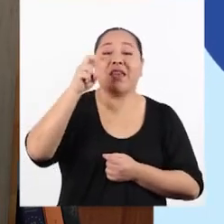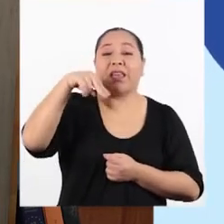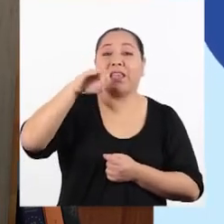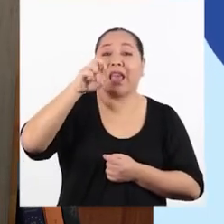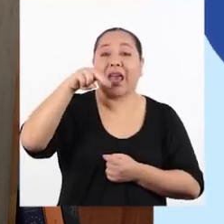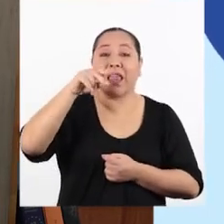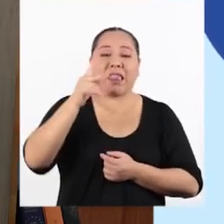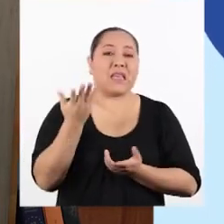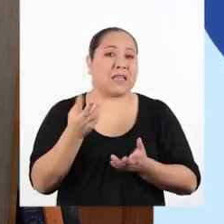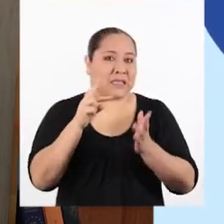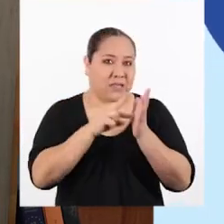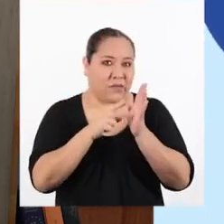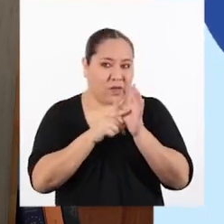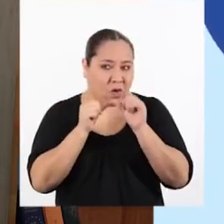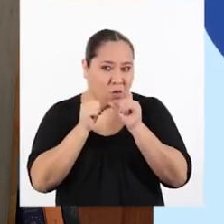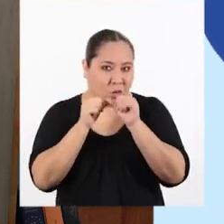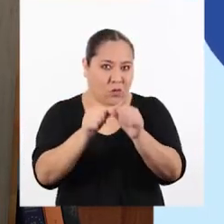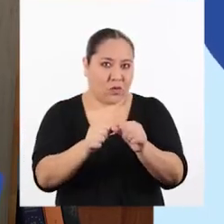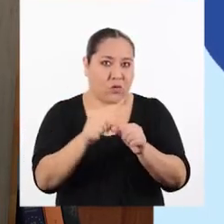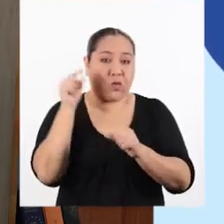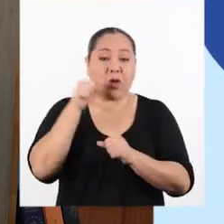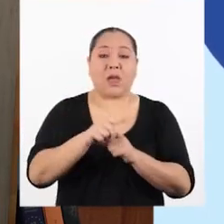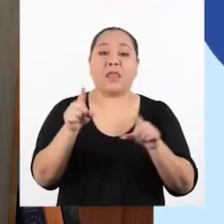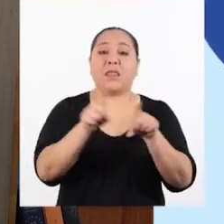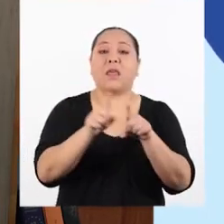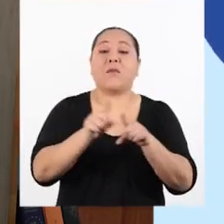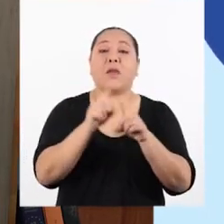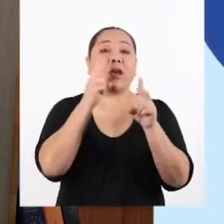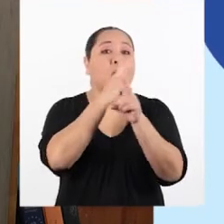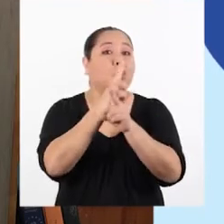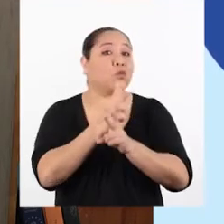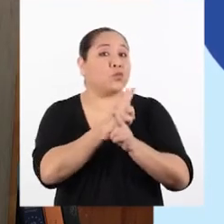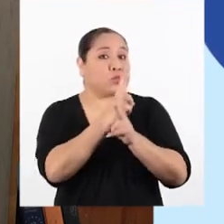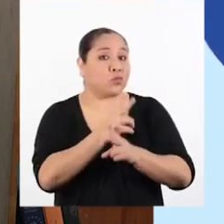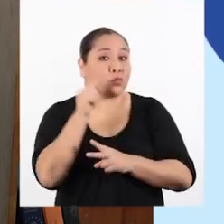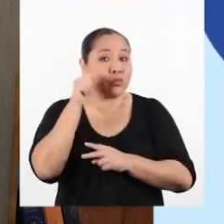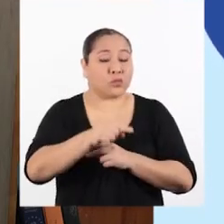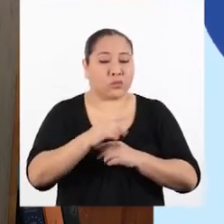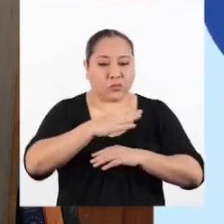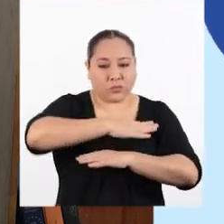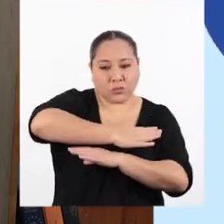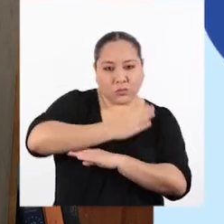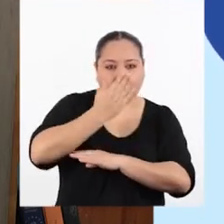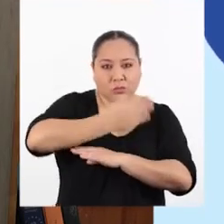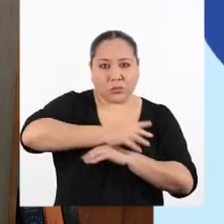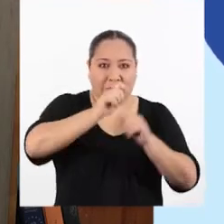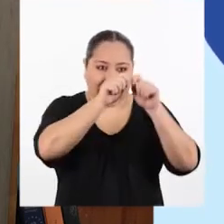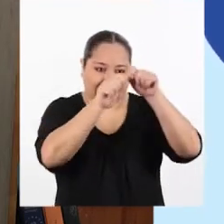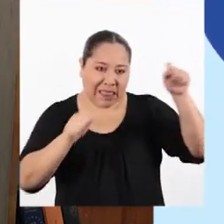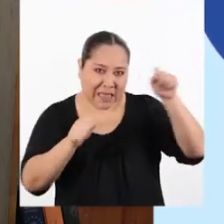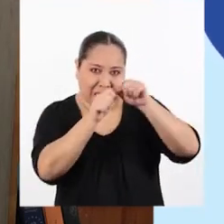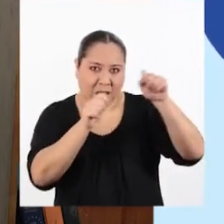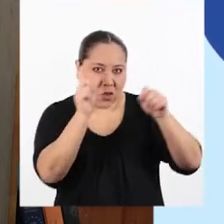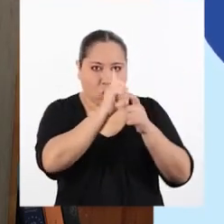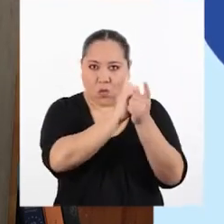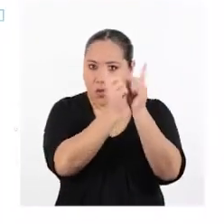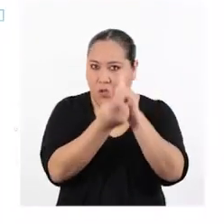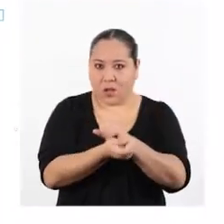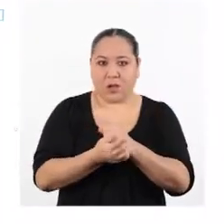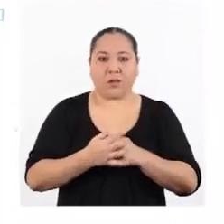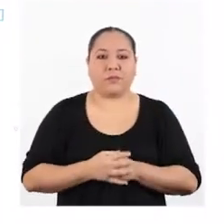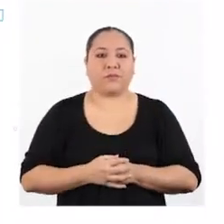permanecer constante. También hay que tener cuidado de que la posición de la liga no cambie.